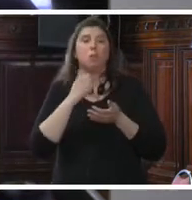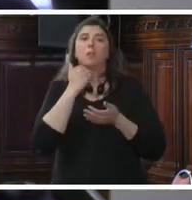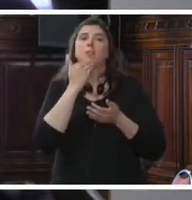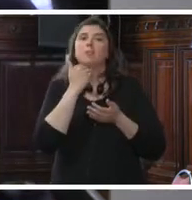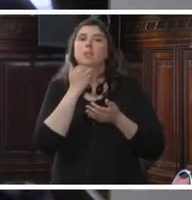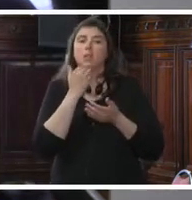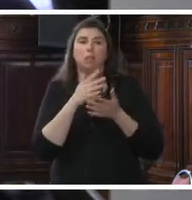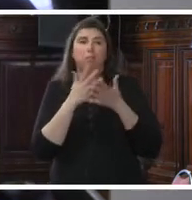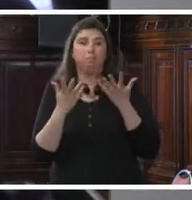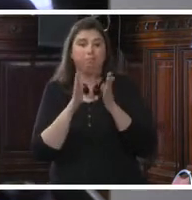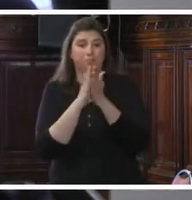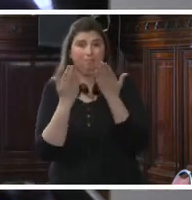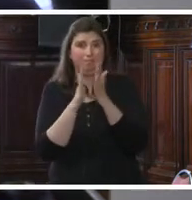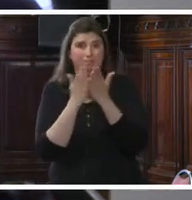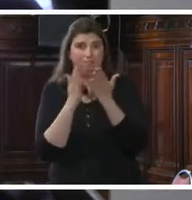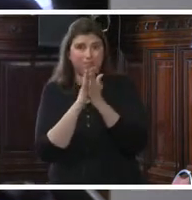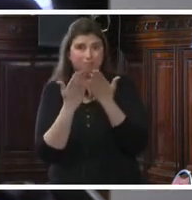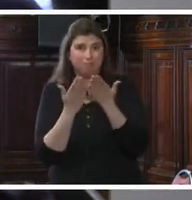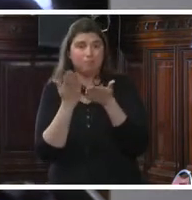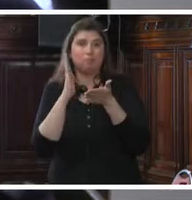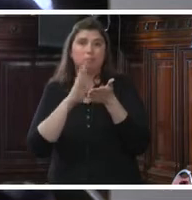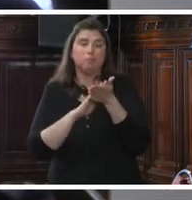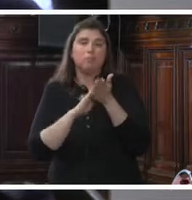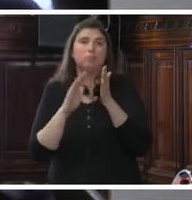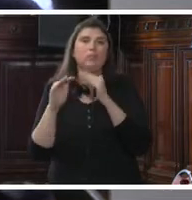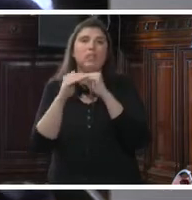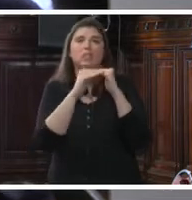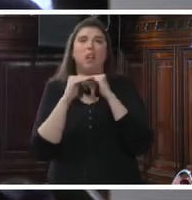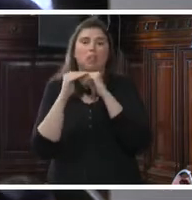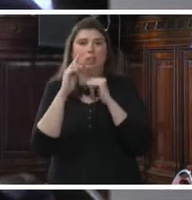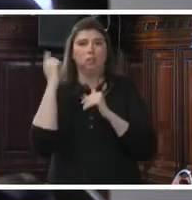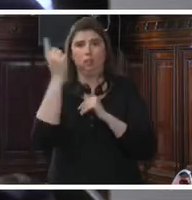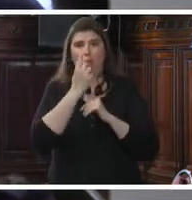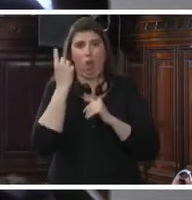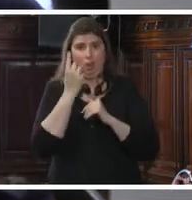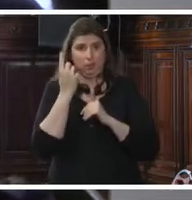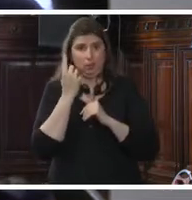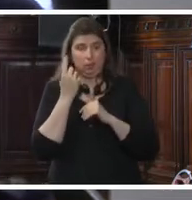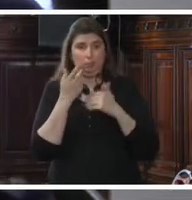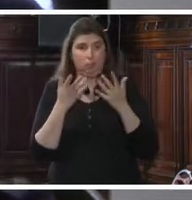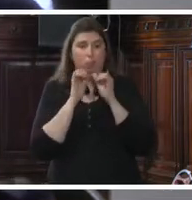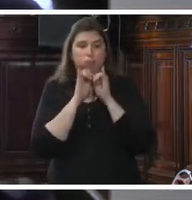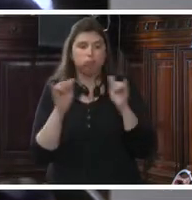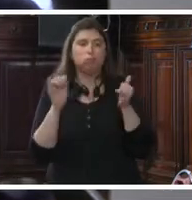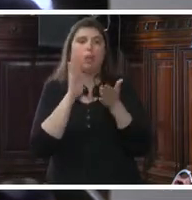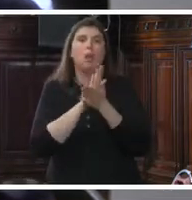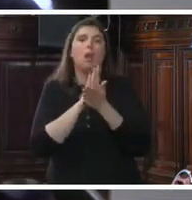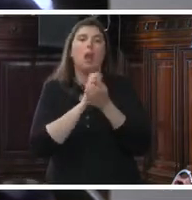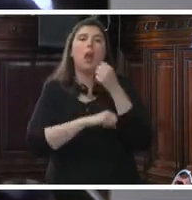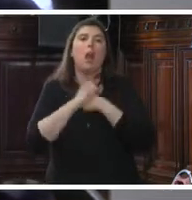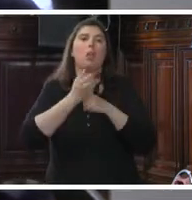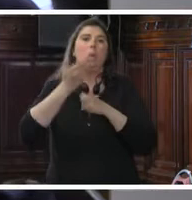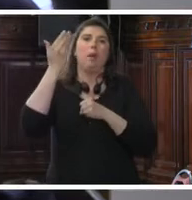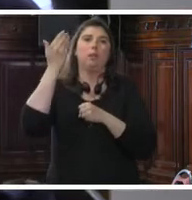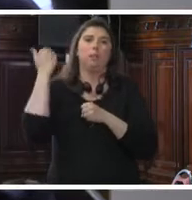libro relativo a los estándares internacionales y su manejo, que fue publicado el año pasado y